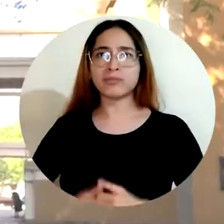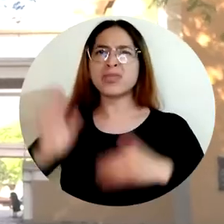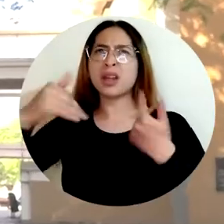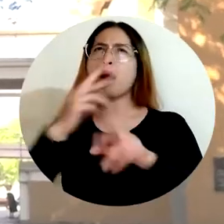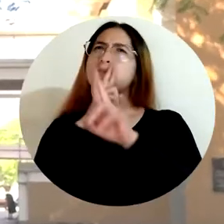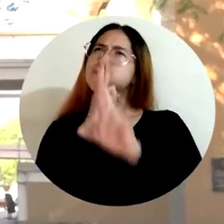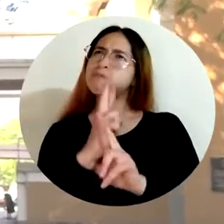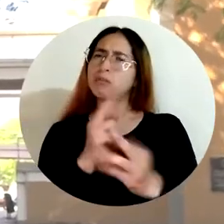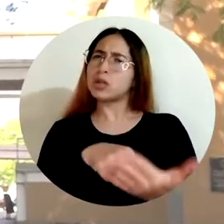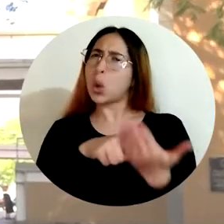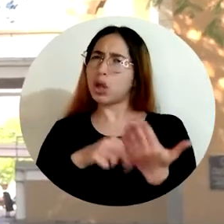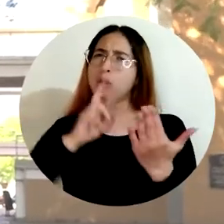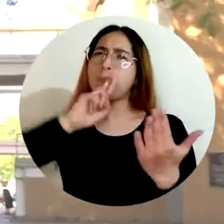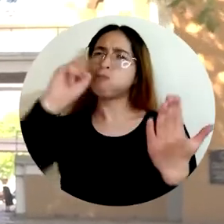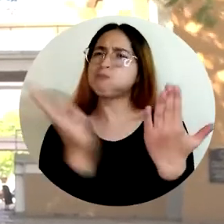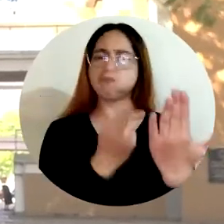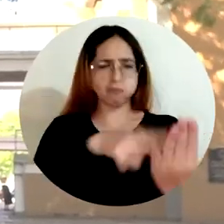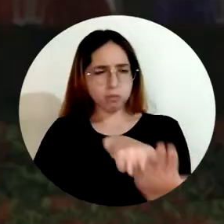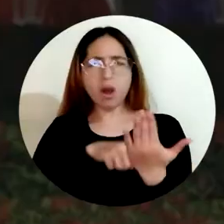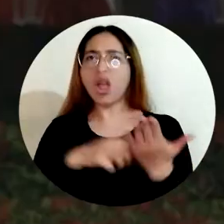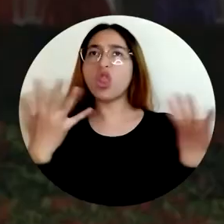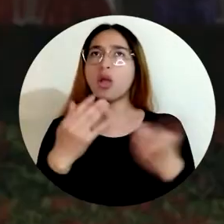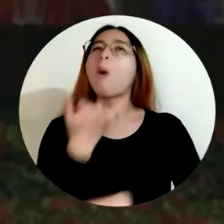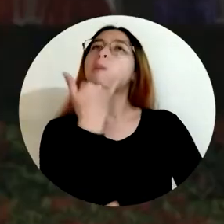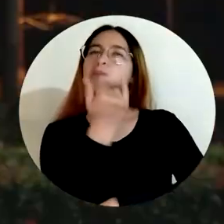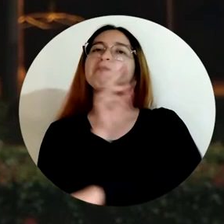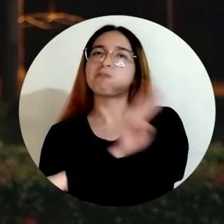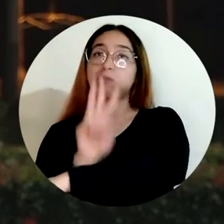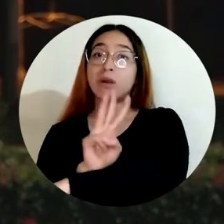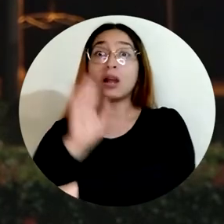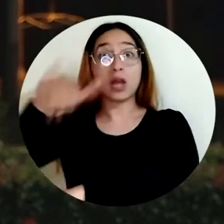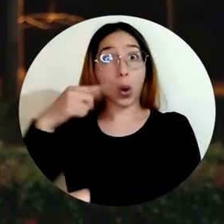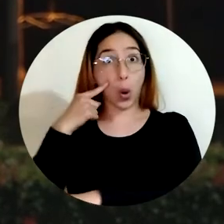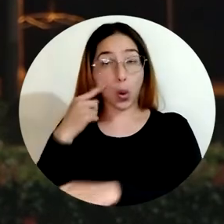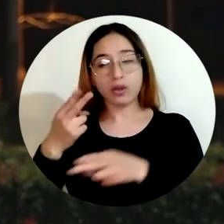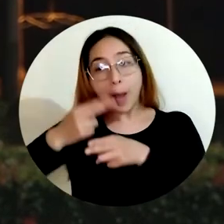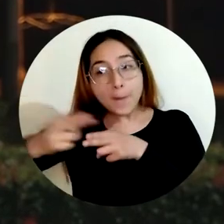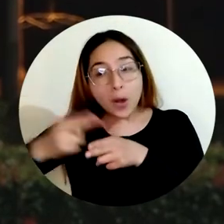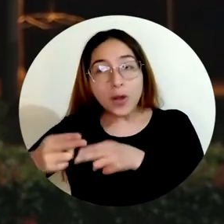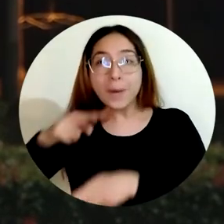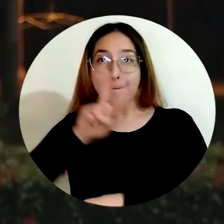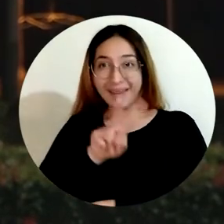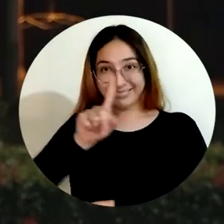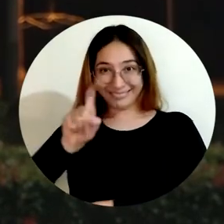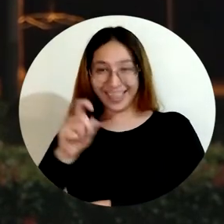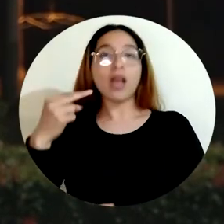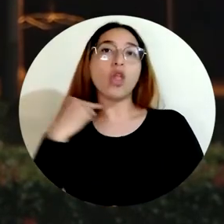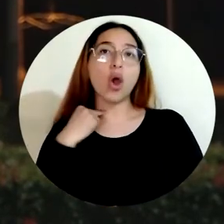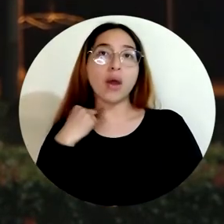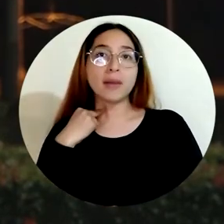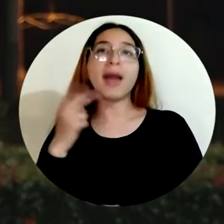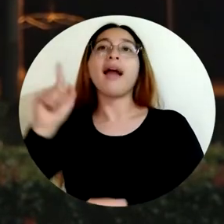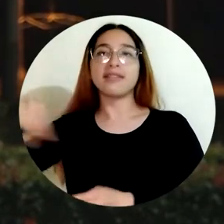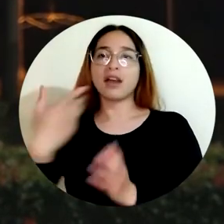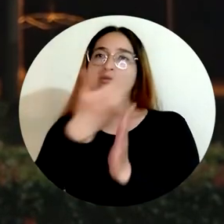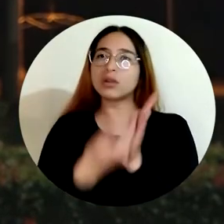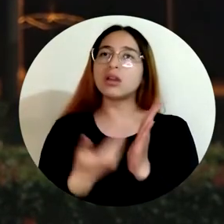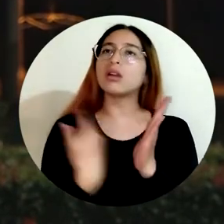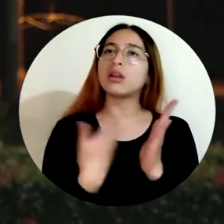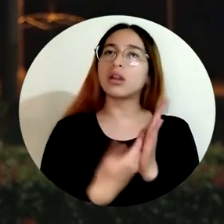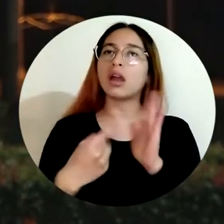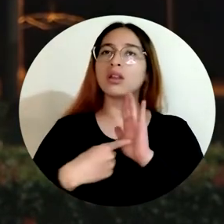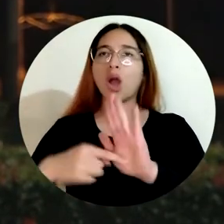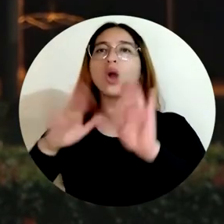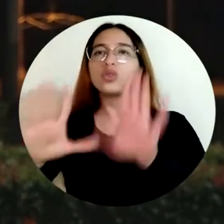el proceso fluyera de manera dinámica. Los resultados están en la página web